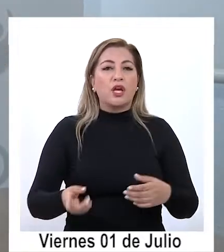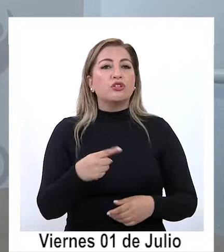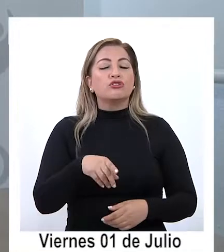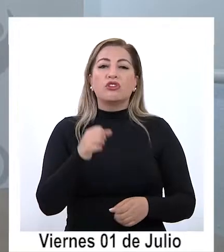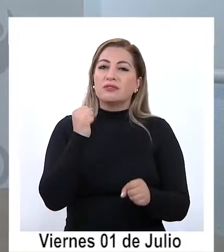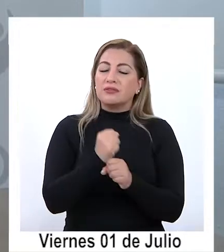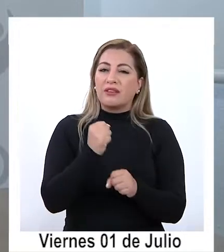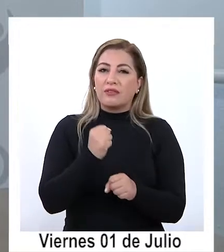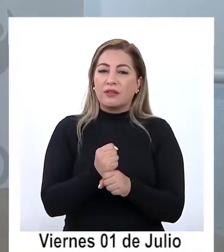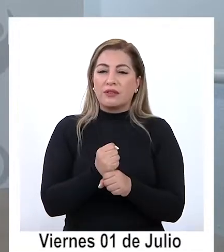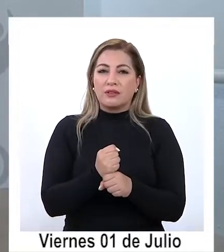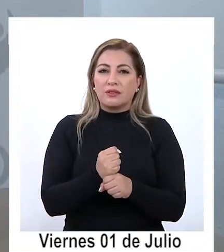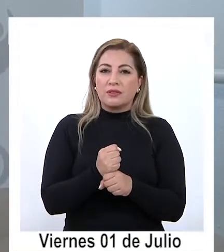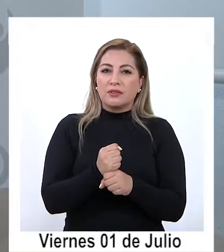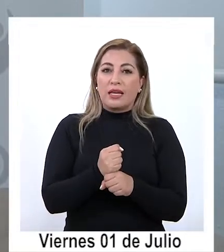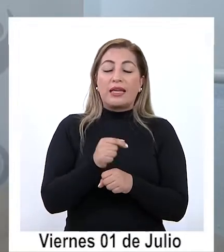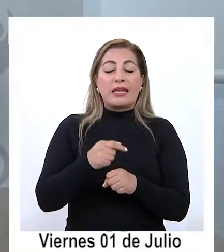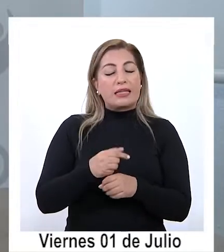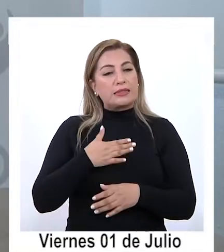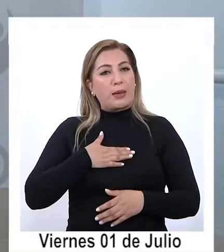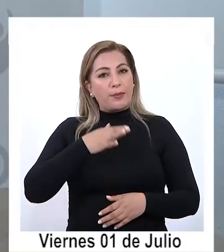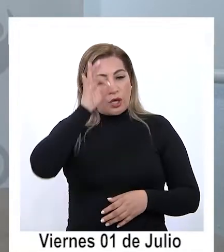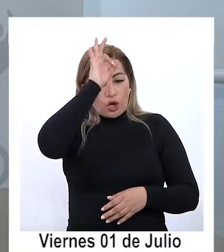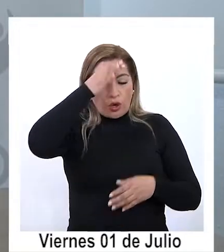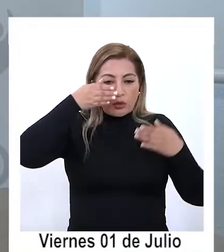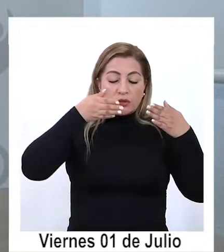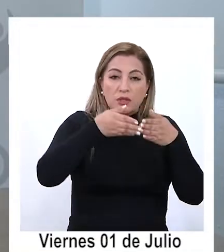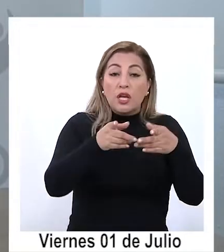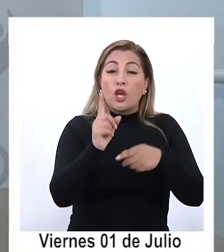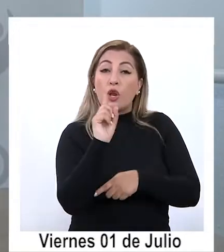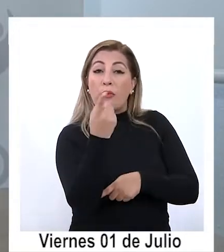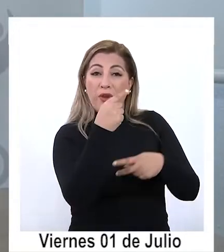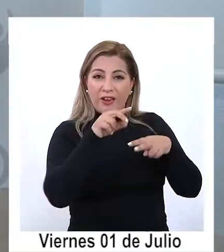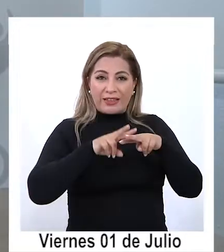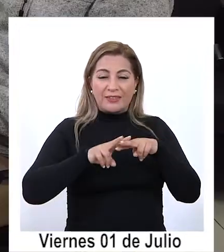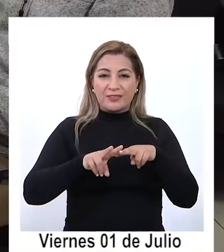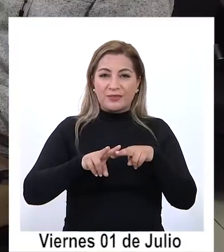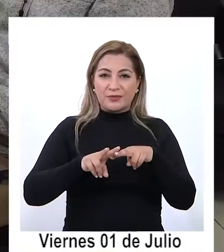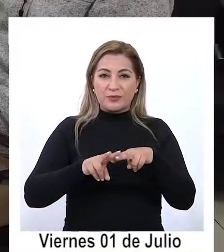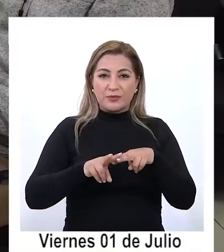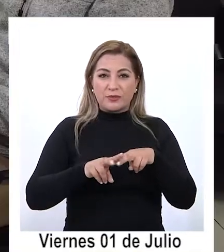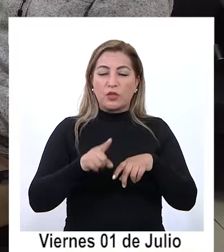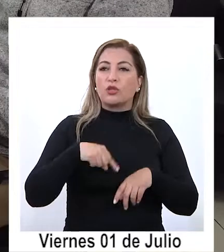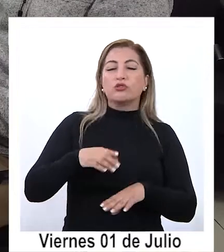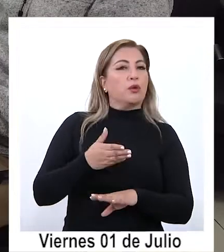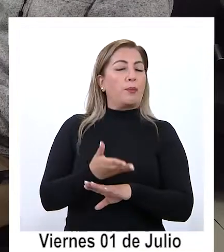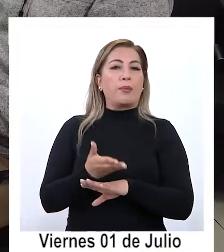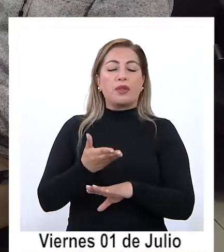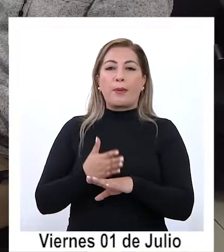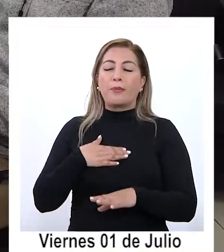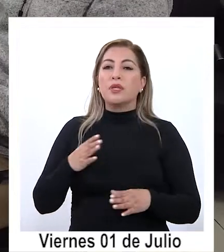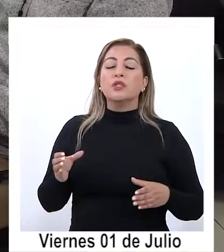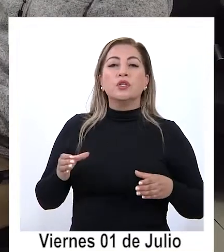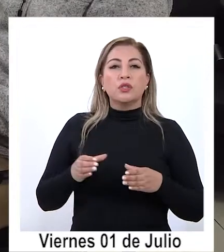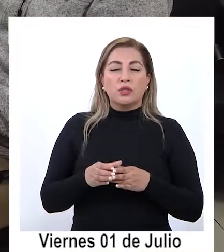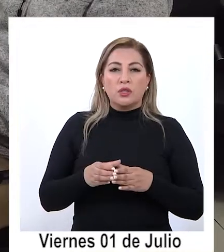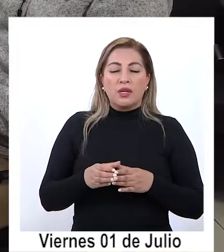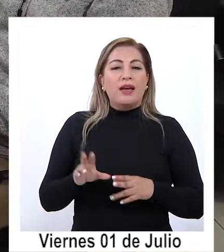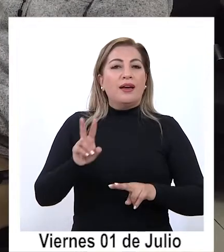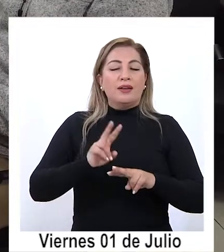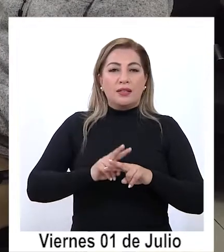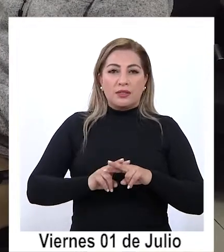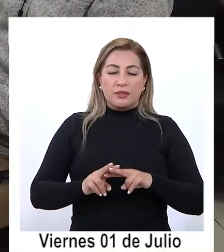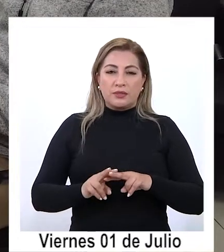a trabajar desde esa mirada y lo primero que vamos a hacer y hemos pedido cierto a nuestro equipo poder